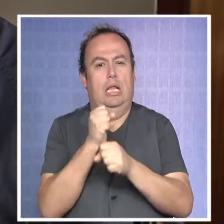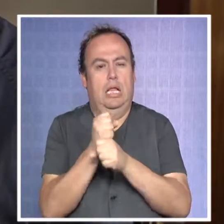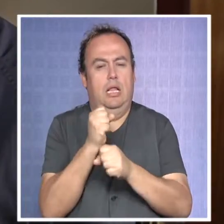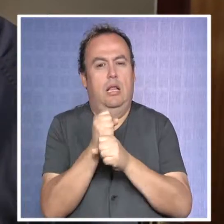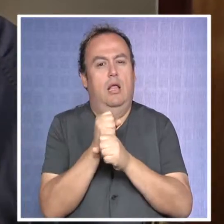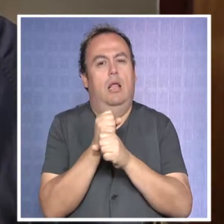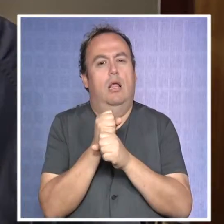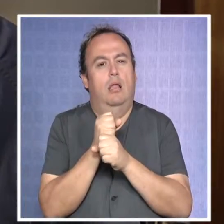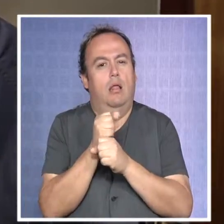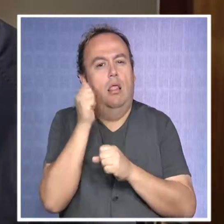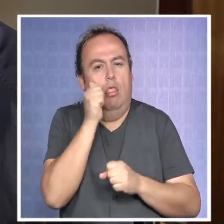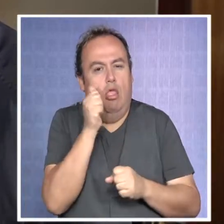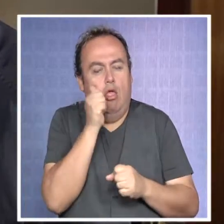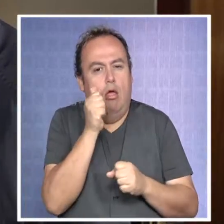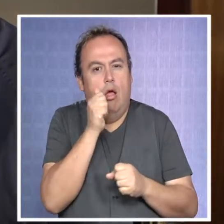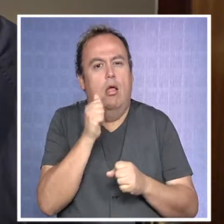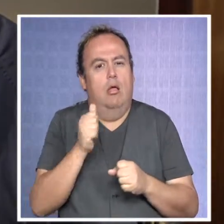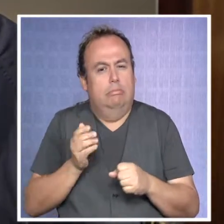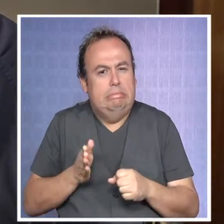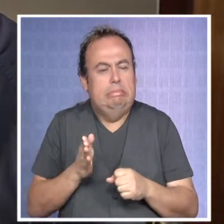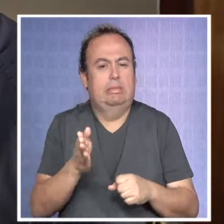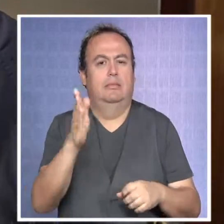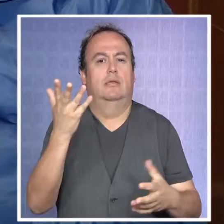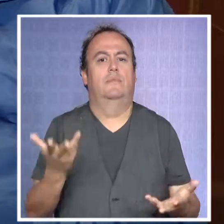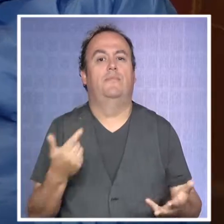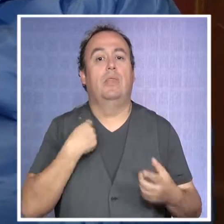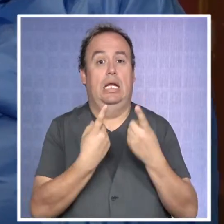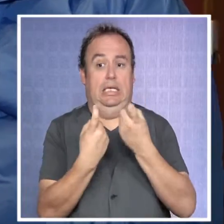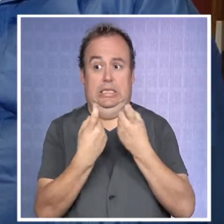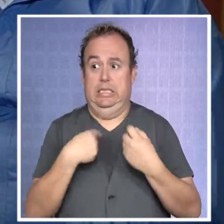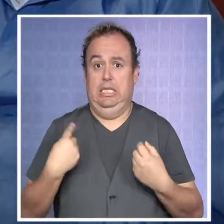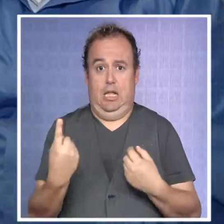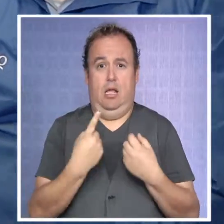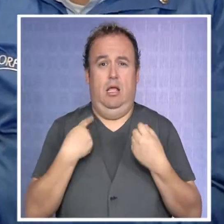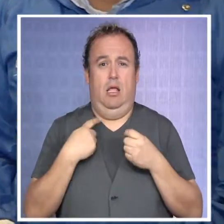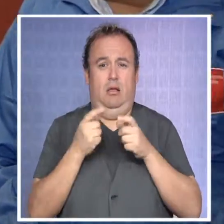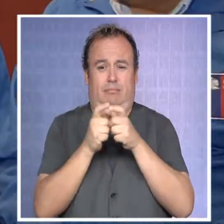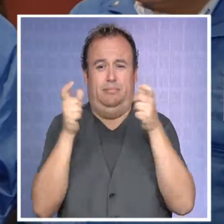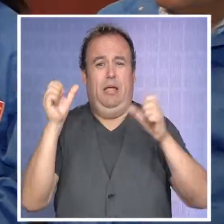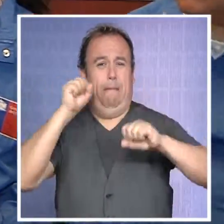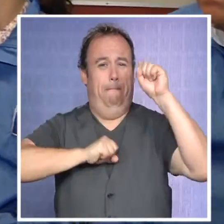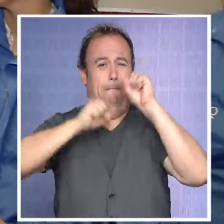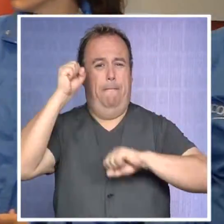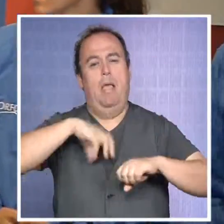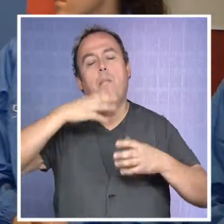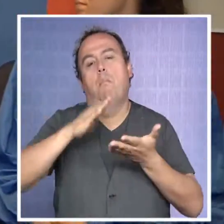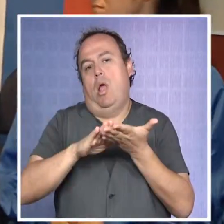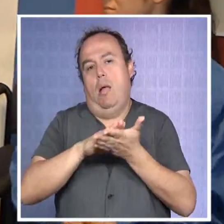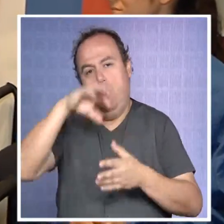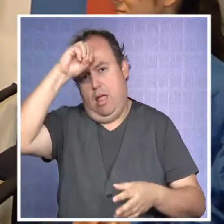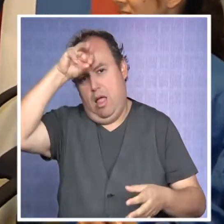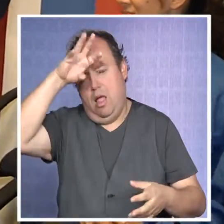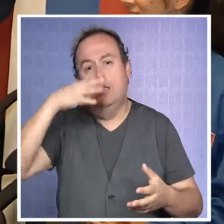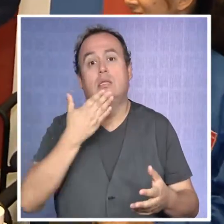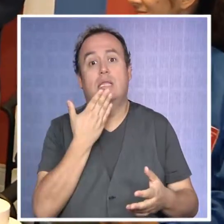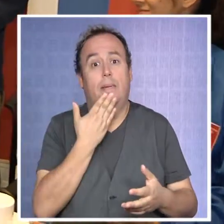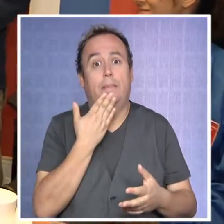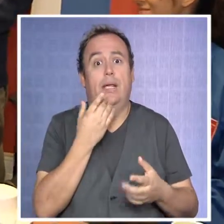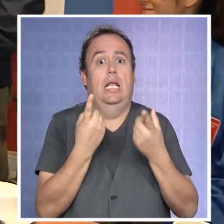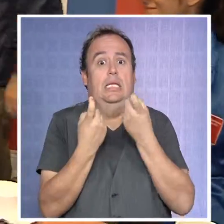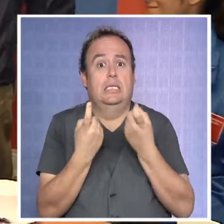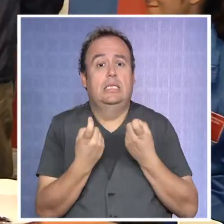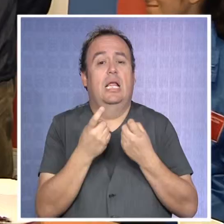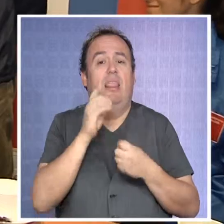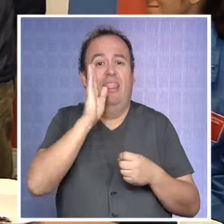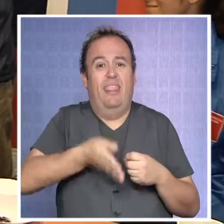gente de trabajo en el día a día, tratando de salir adelante. Nosotros necesitamos tener grandes empresas como las grandes mineras, pero también tenemos que